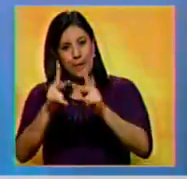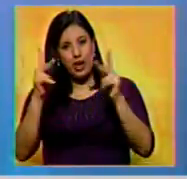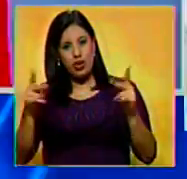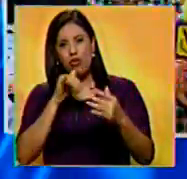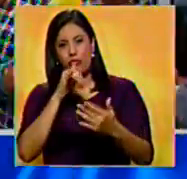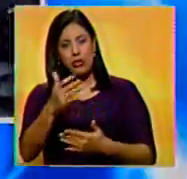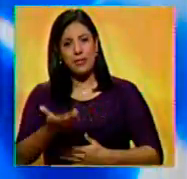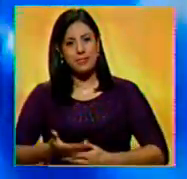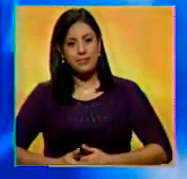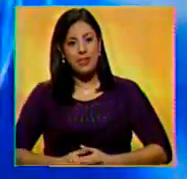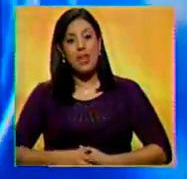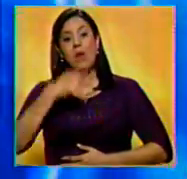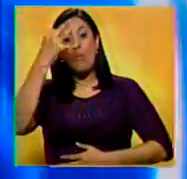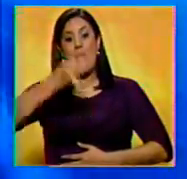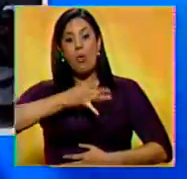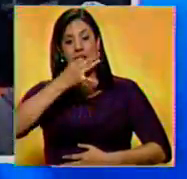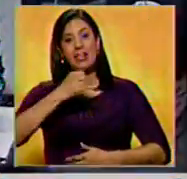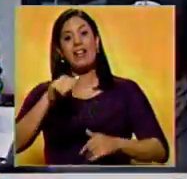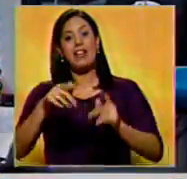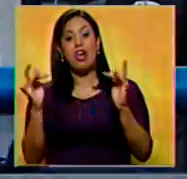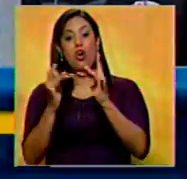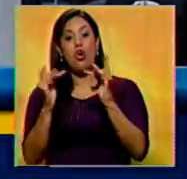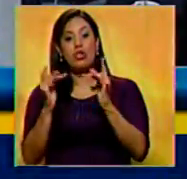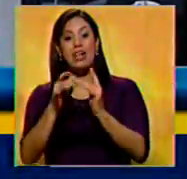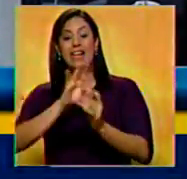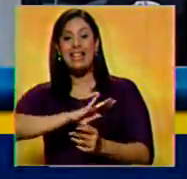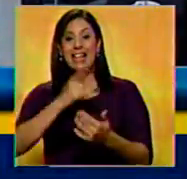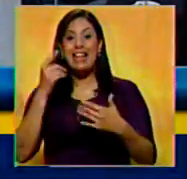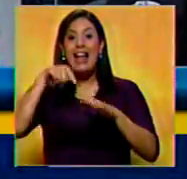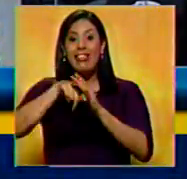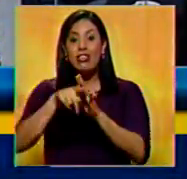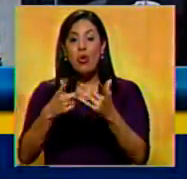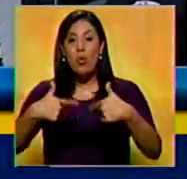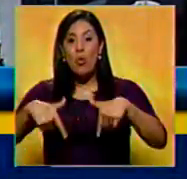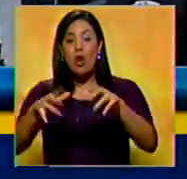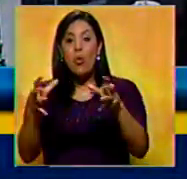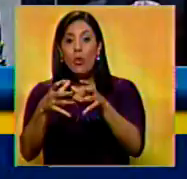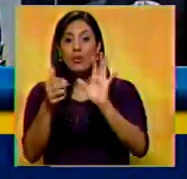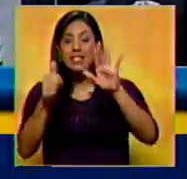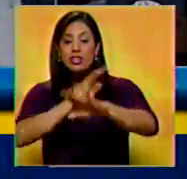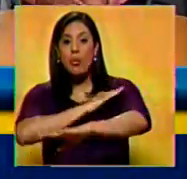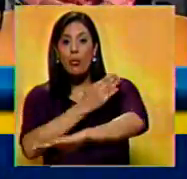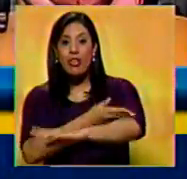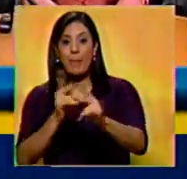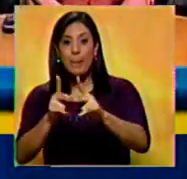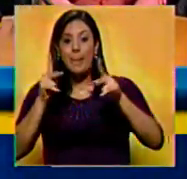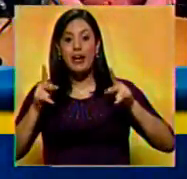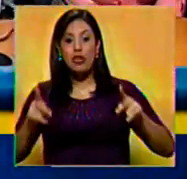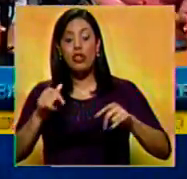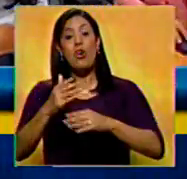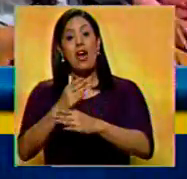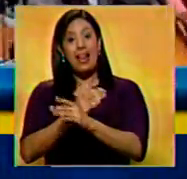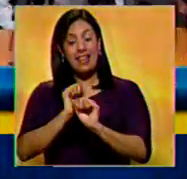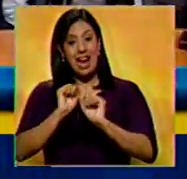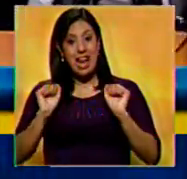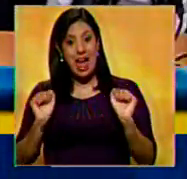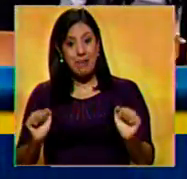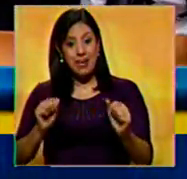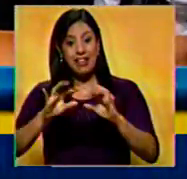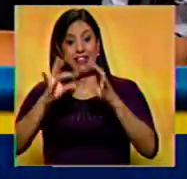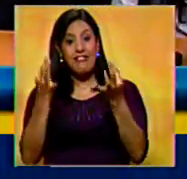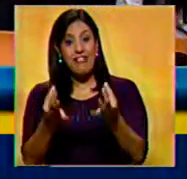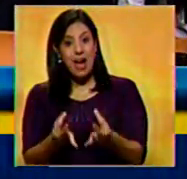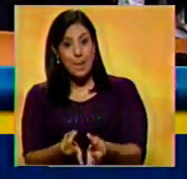reporte. Así es, buenas tardes, gracias por este contacto. Estamos en las instalaciones del Grupo Sexto Poder. En horas de esta mañana, tanto los